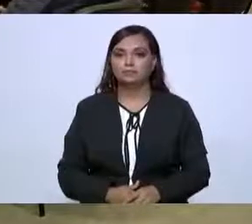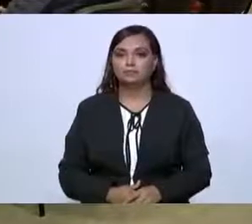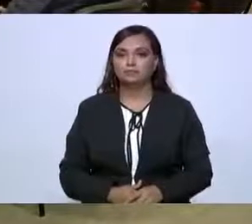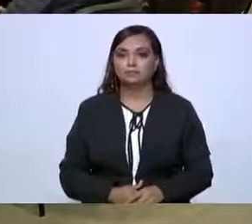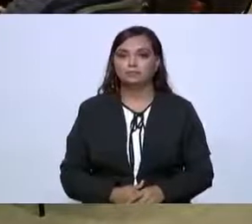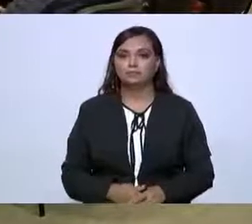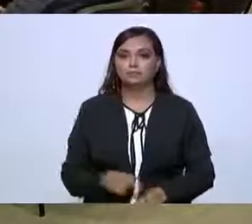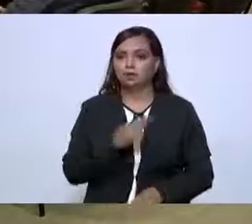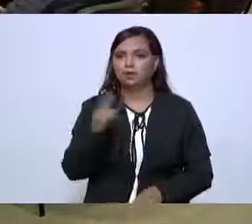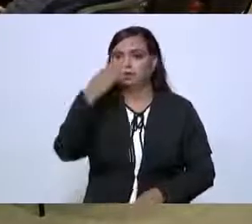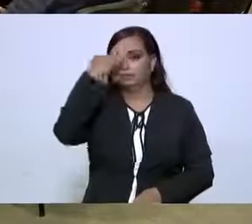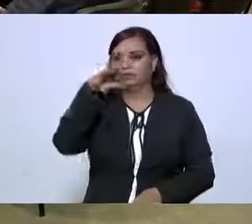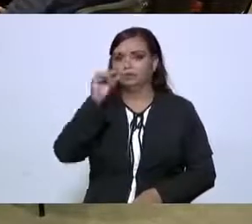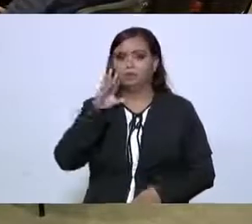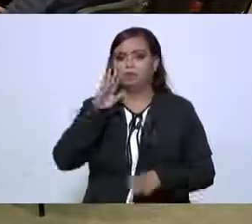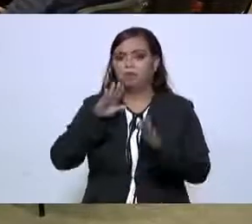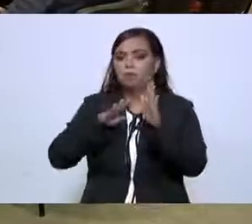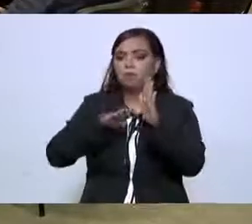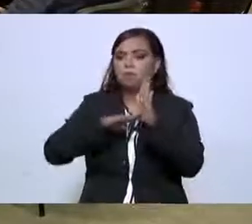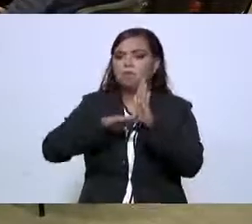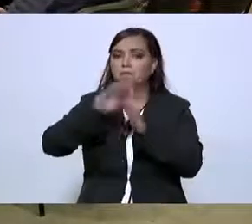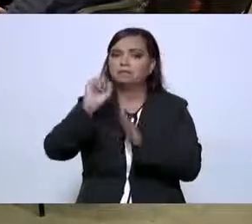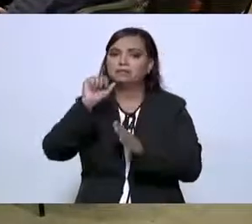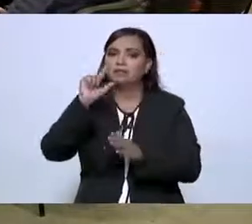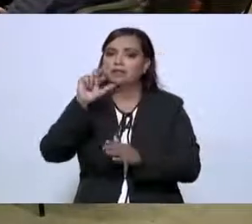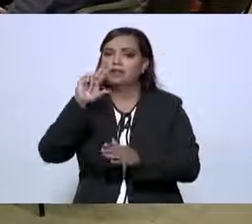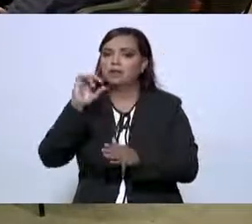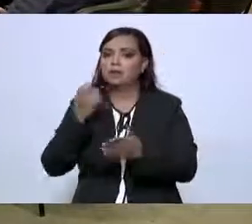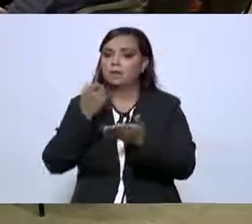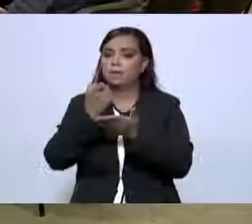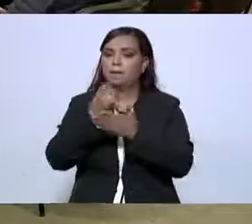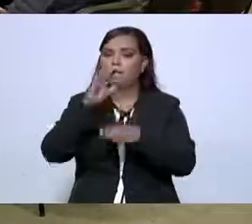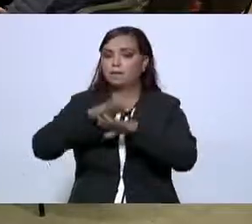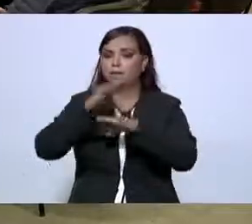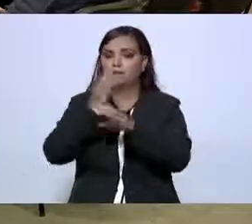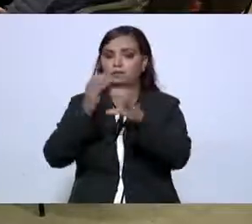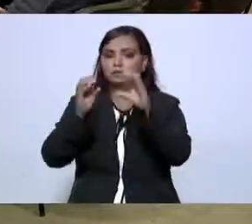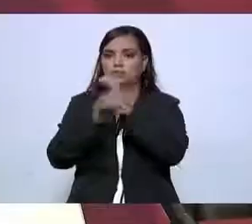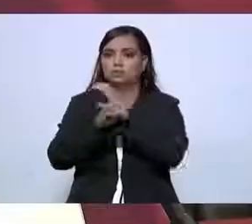Ustedes saben que no aumentaban el salario, entre otras cosas.